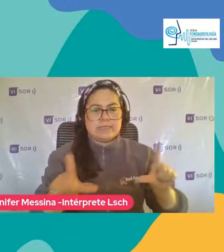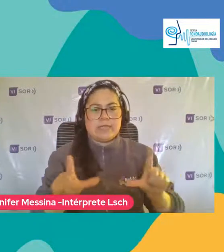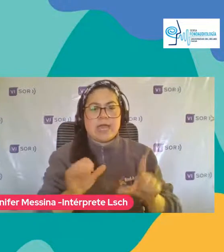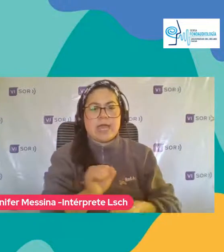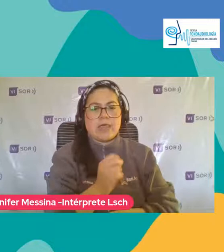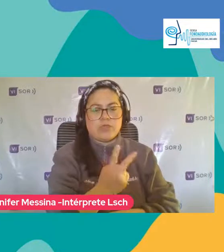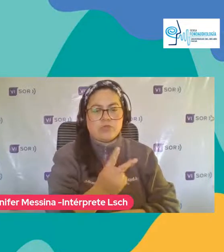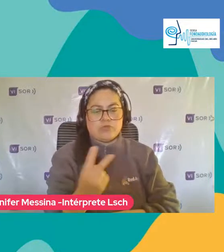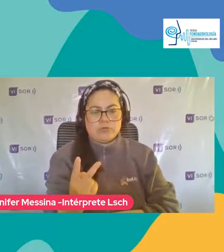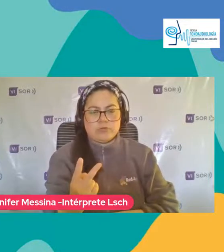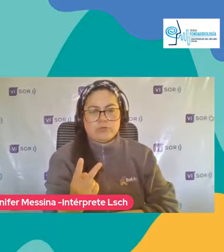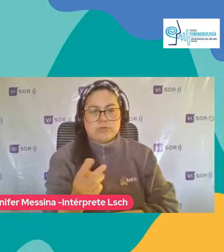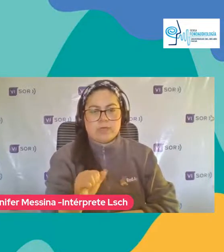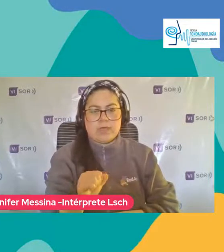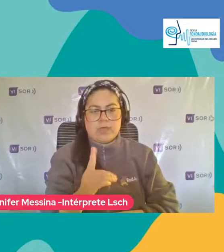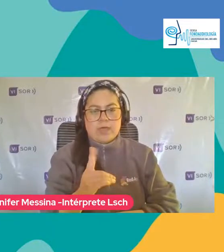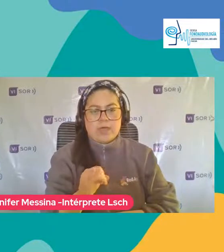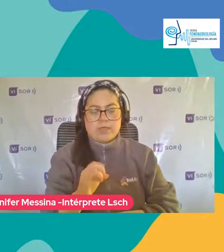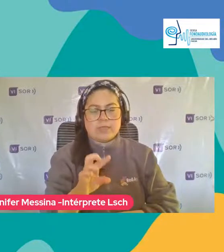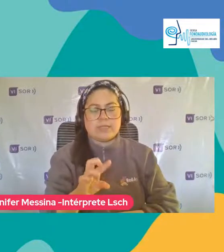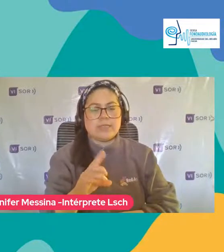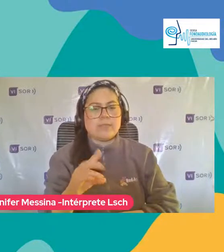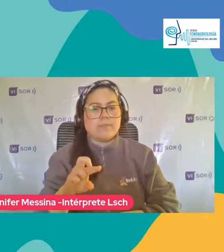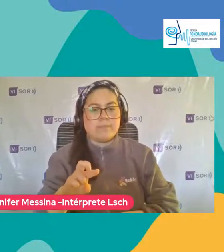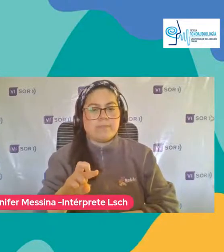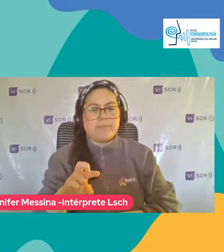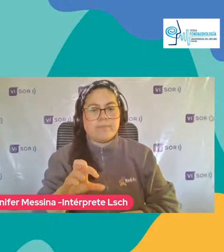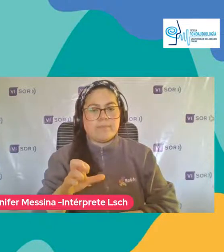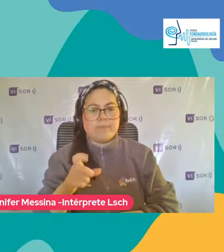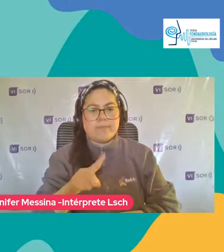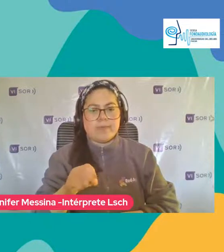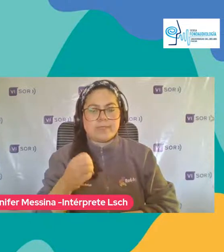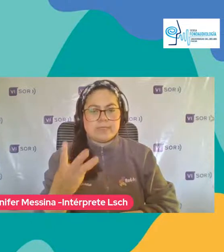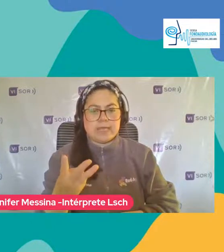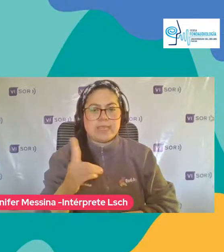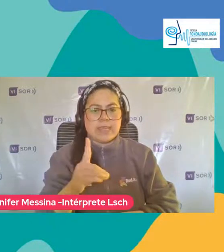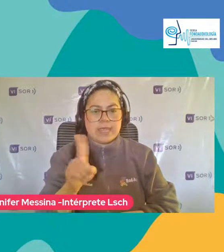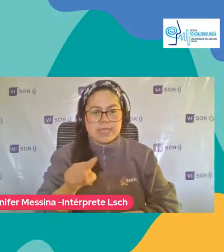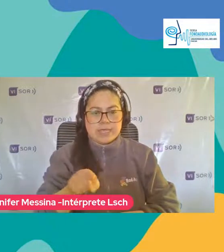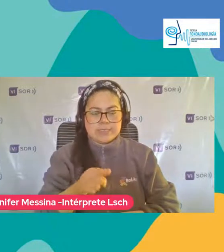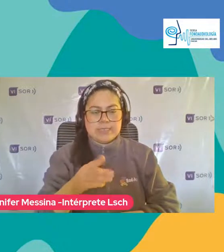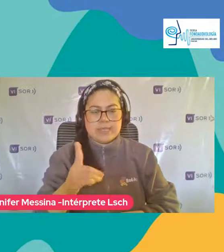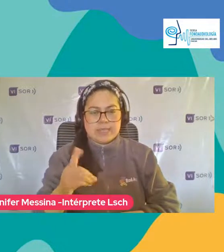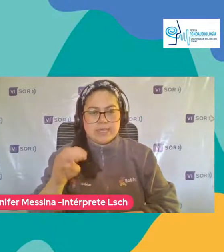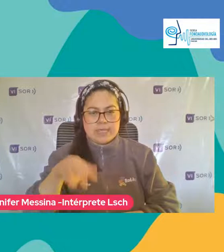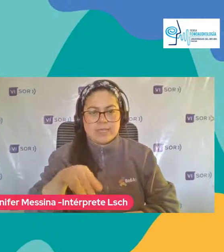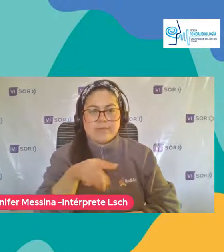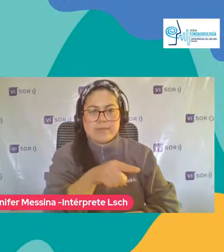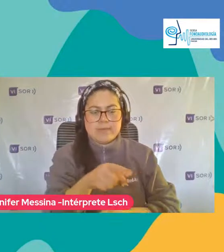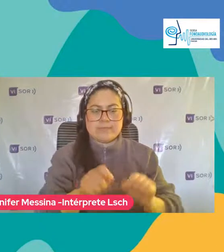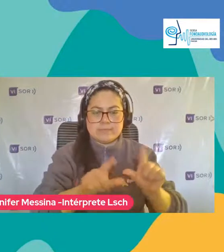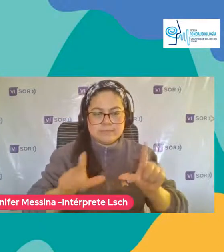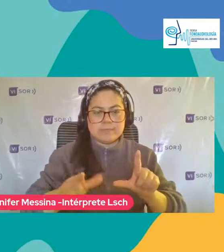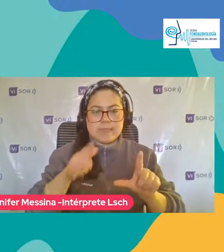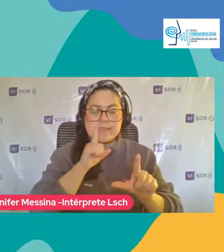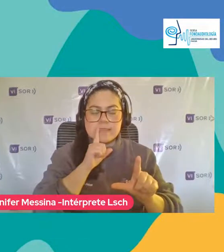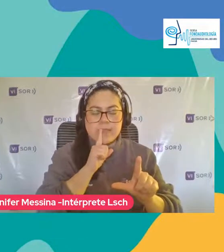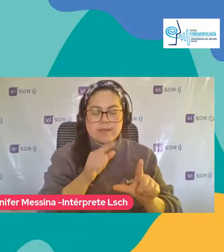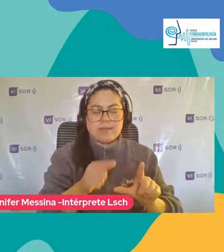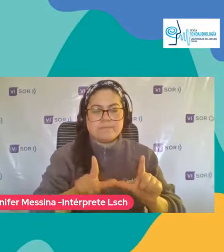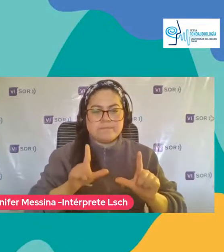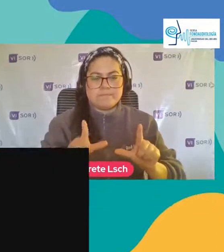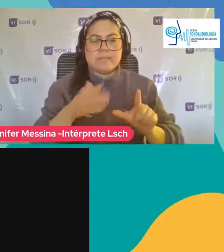Y ADIR Evaluación PEP-3 Manejo ESDM Con certificación Impact Dejamos entonces Con ustedes También y